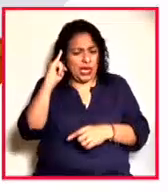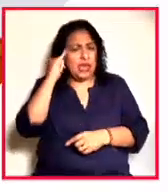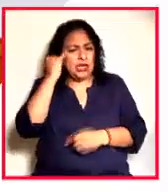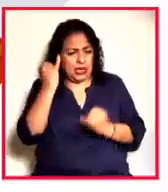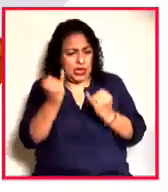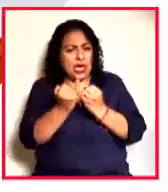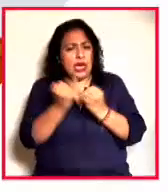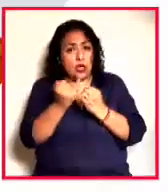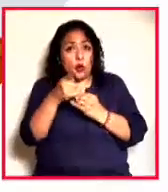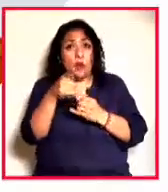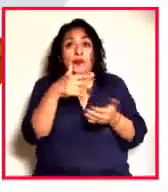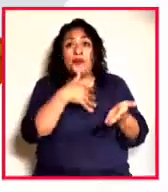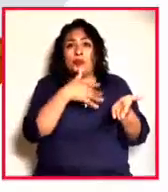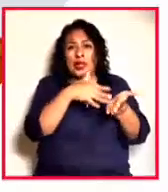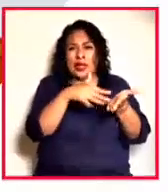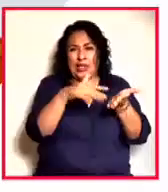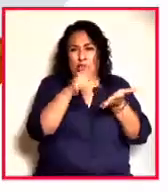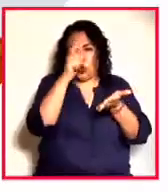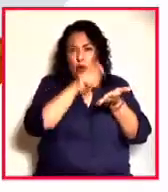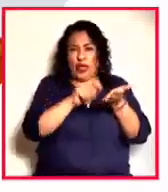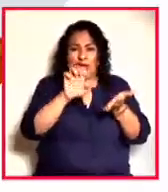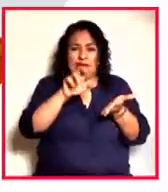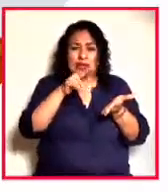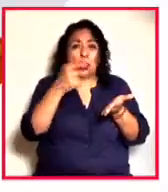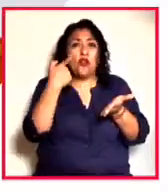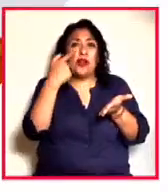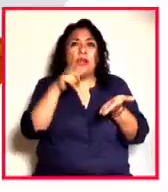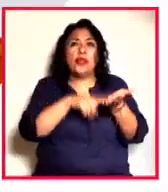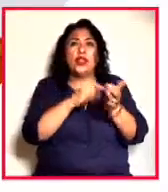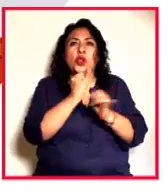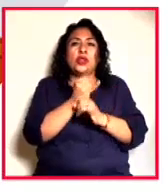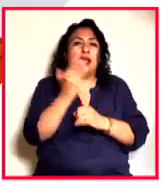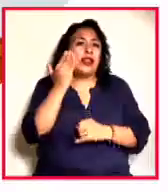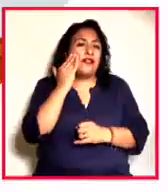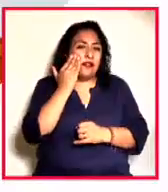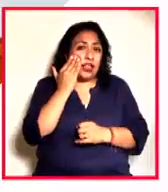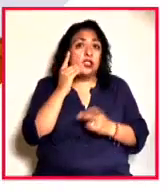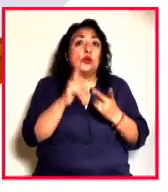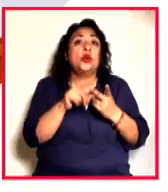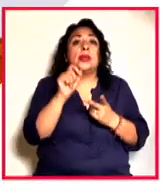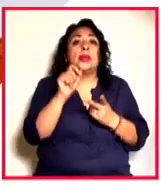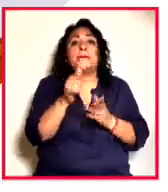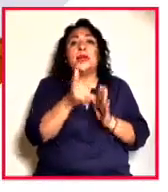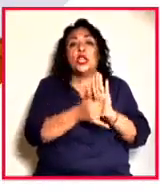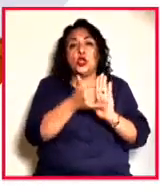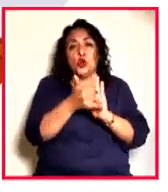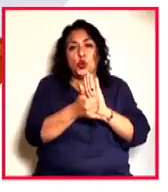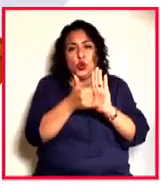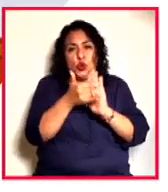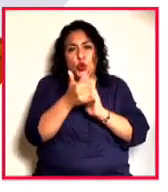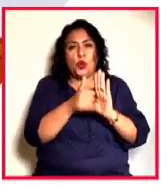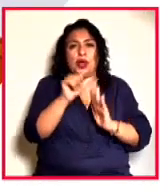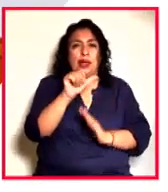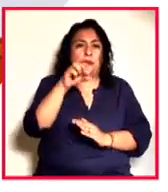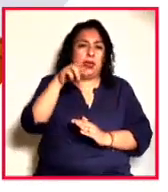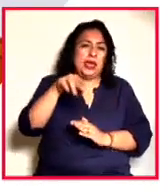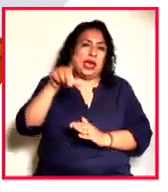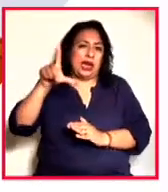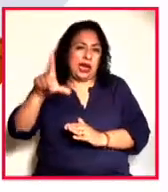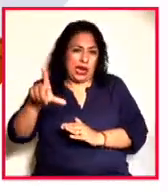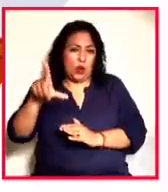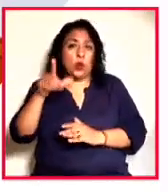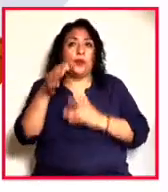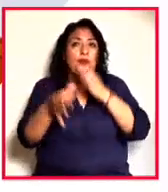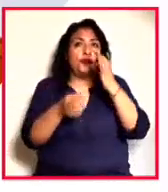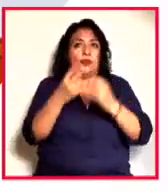La lectura del ensayo se puede ver en la página de Facebook y en el canal de YouTube de la Academia Mexicana de la Lengua. Noticias